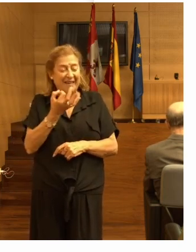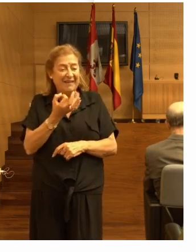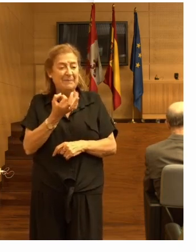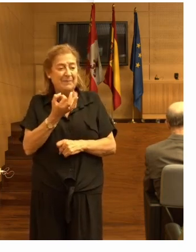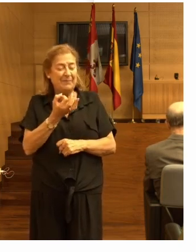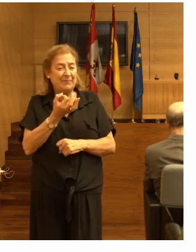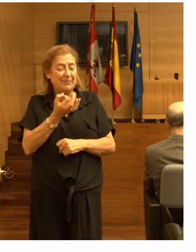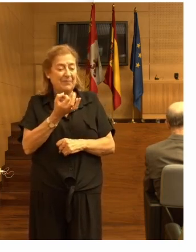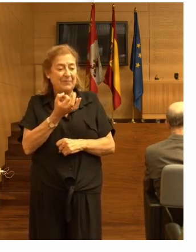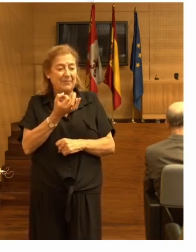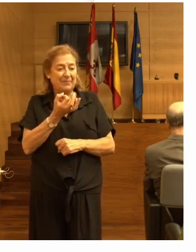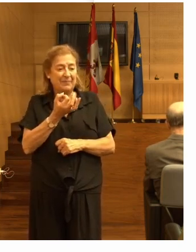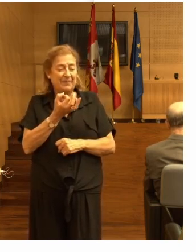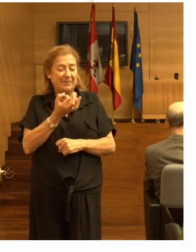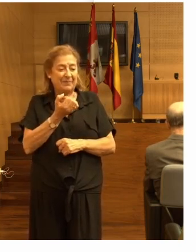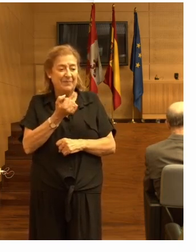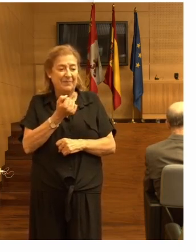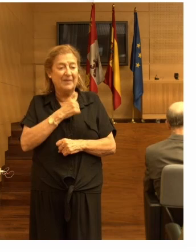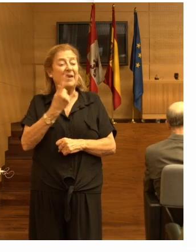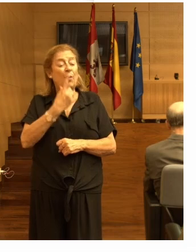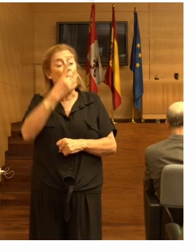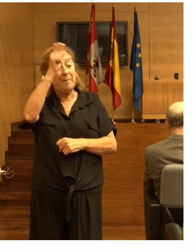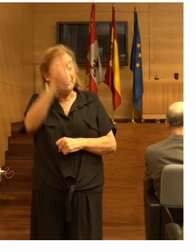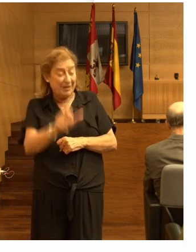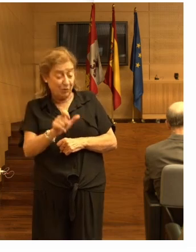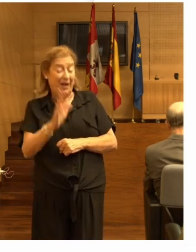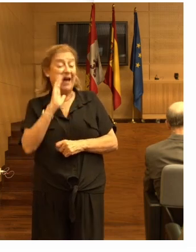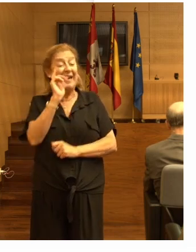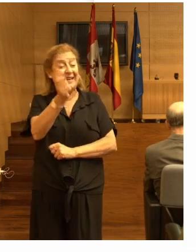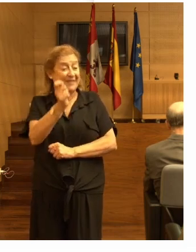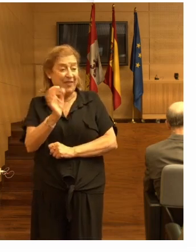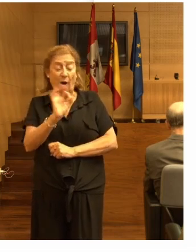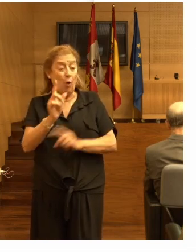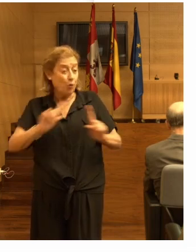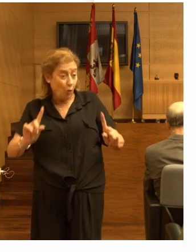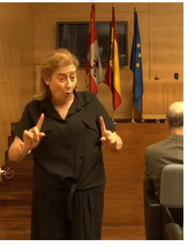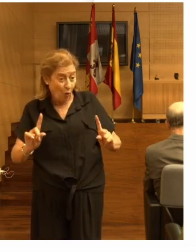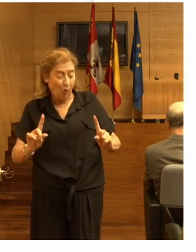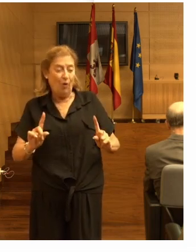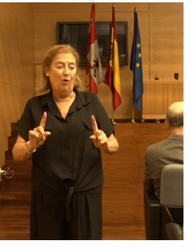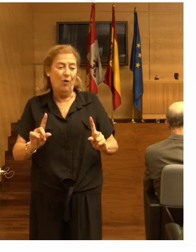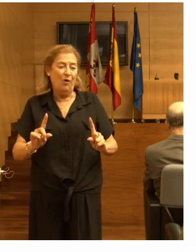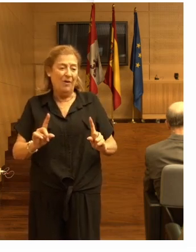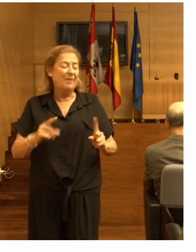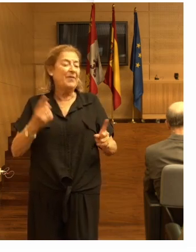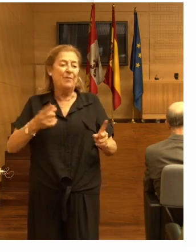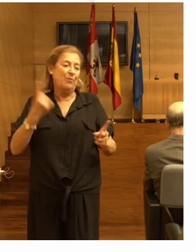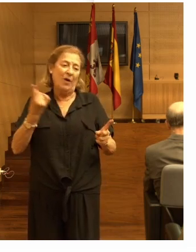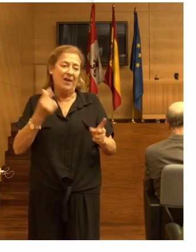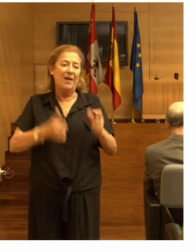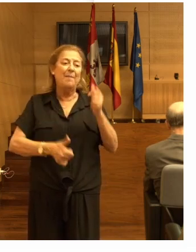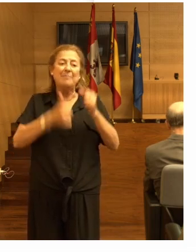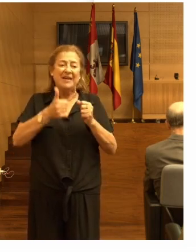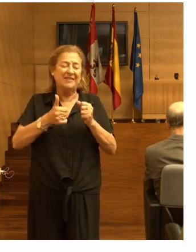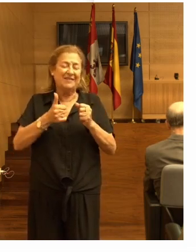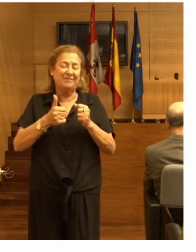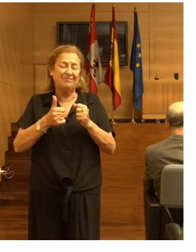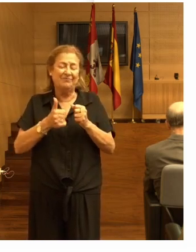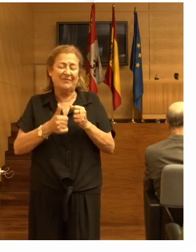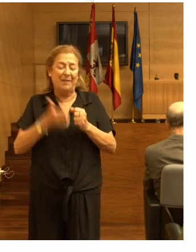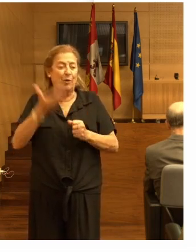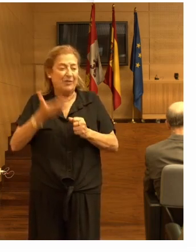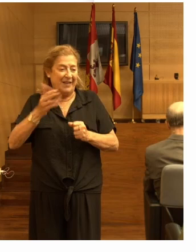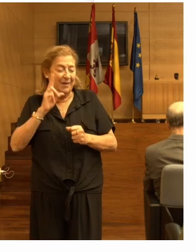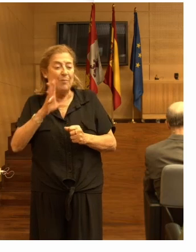que una persona esté en residencia o no es el factor más prevalente, porque en las